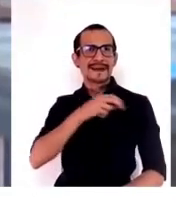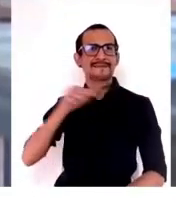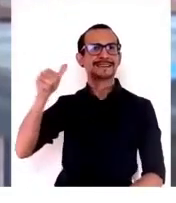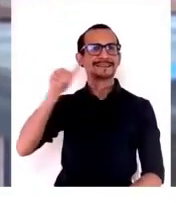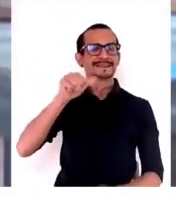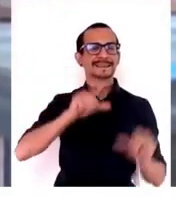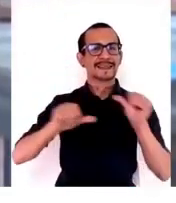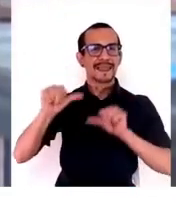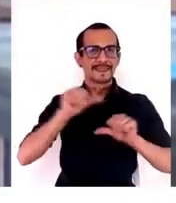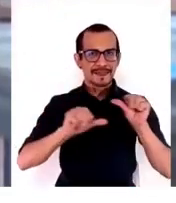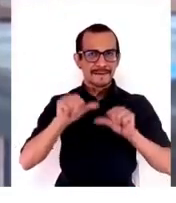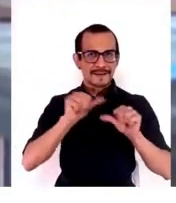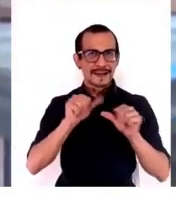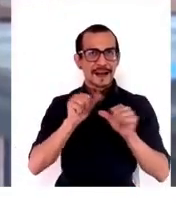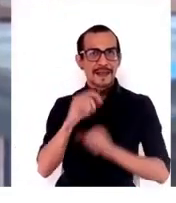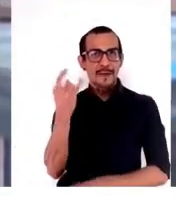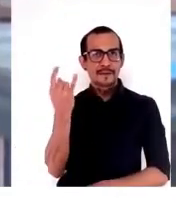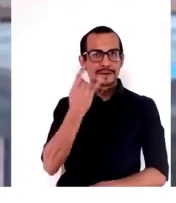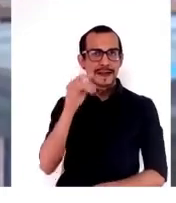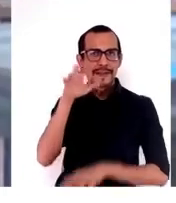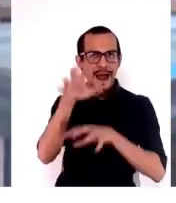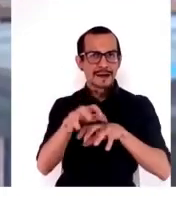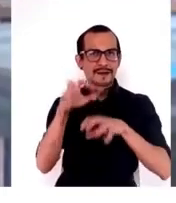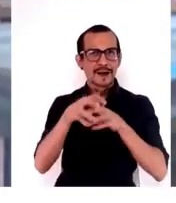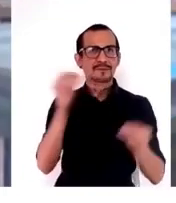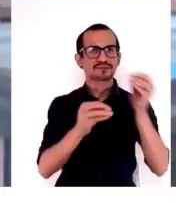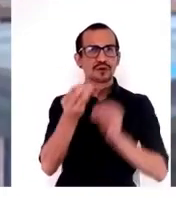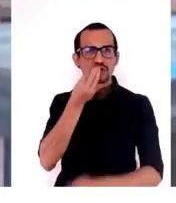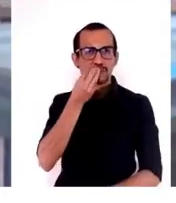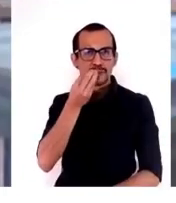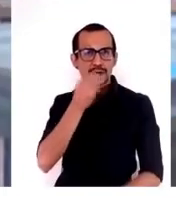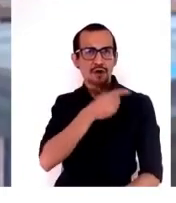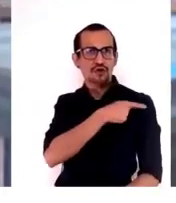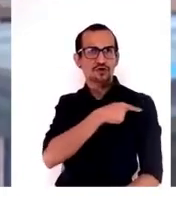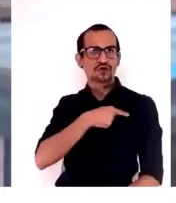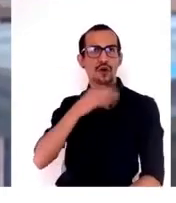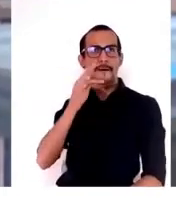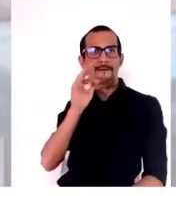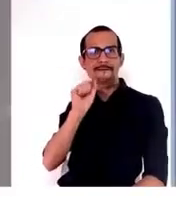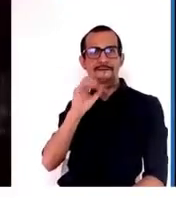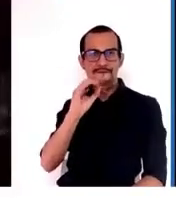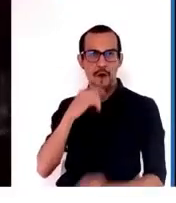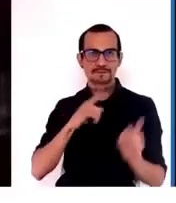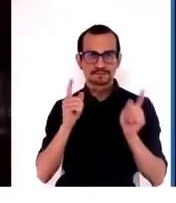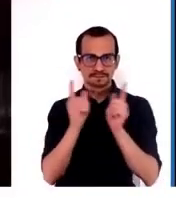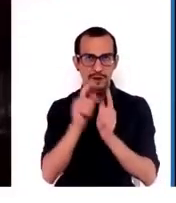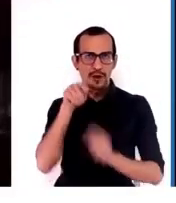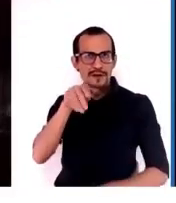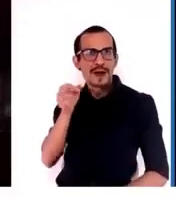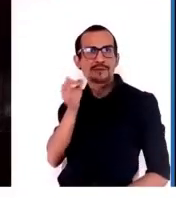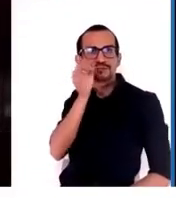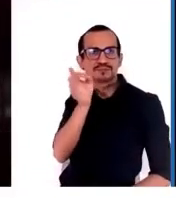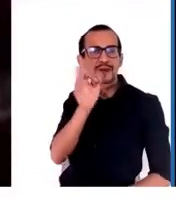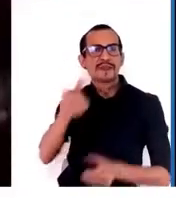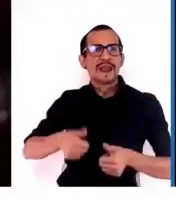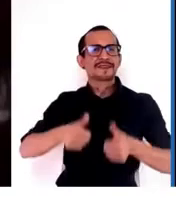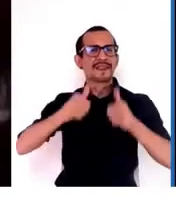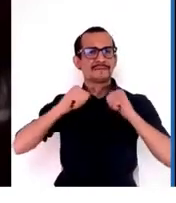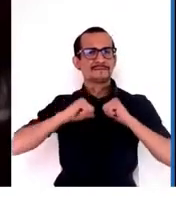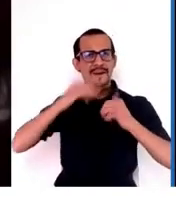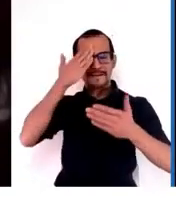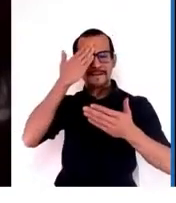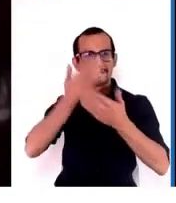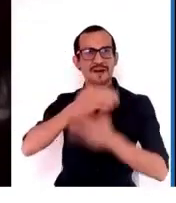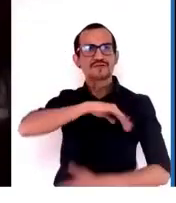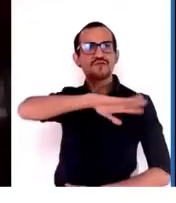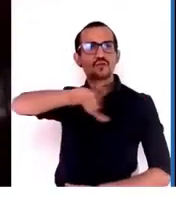de Naciones Unidas para la Agricultura y la Alimentación, conocida como FAO, y ella hoy día nos hablará sobre los desafíos que enfrentan nuestros